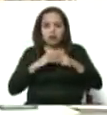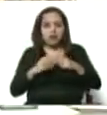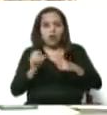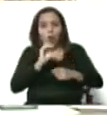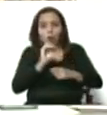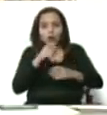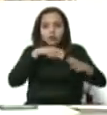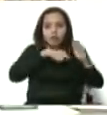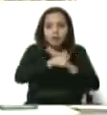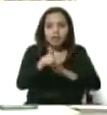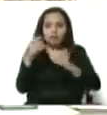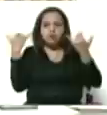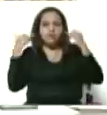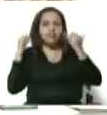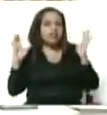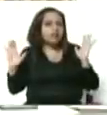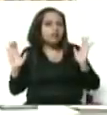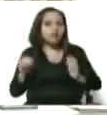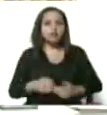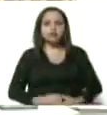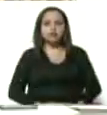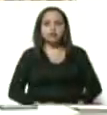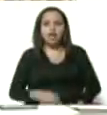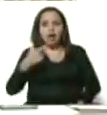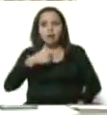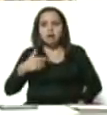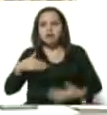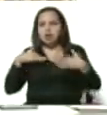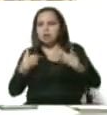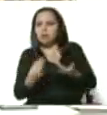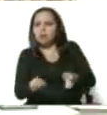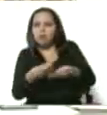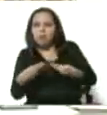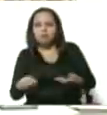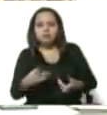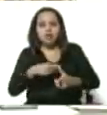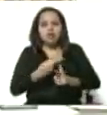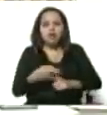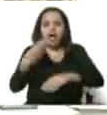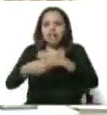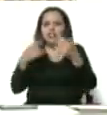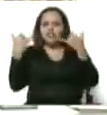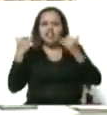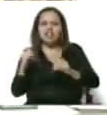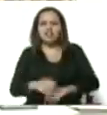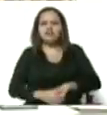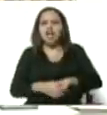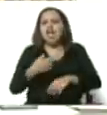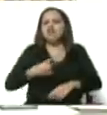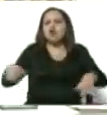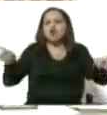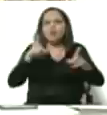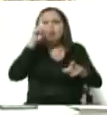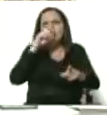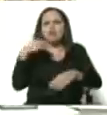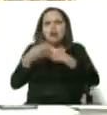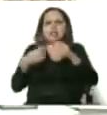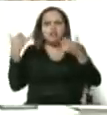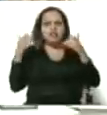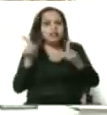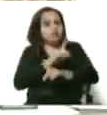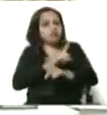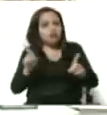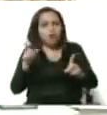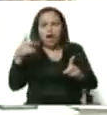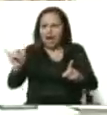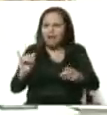te metas en una fiesta. La gente se relaja. Y entonces hace una fiesta. No, voy a cumplir año, hago mi fiestica. No, hombre, ahí